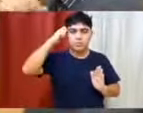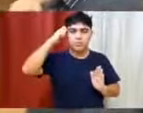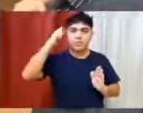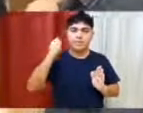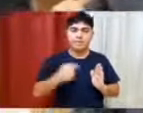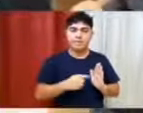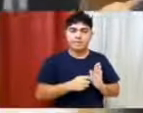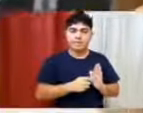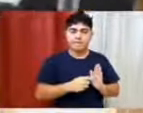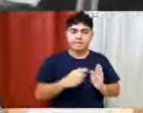concejales. Artículo 2.